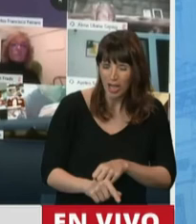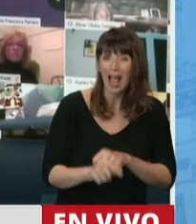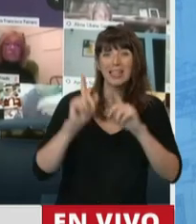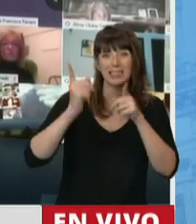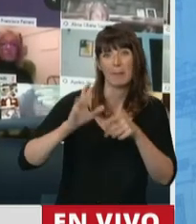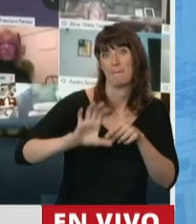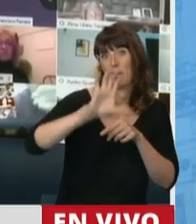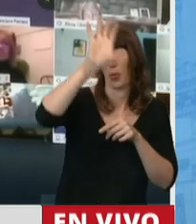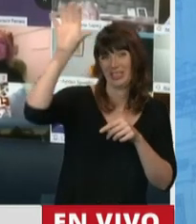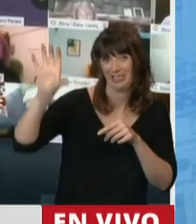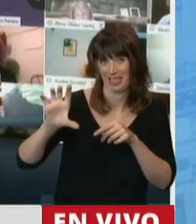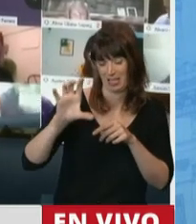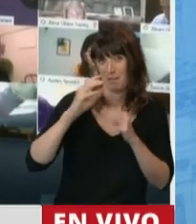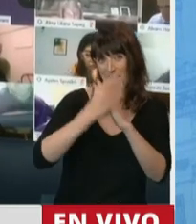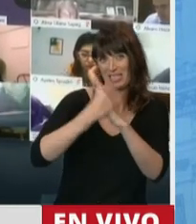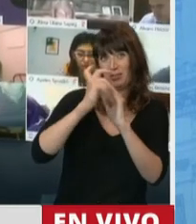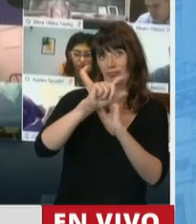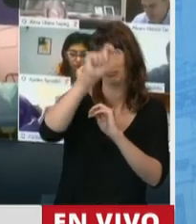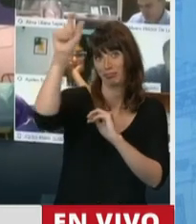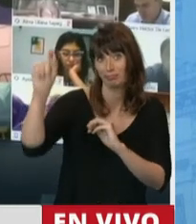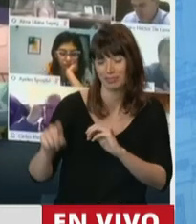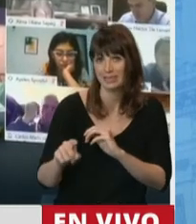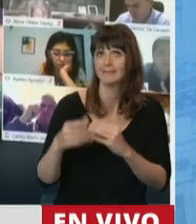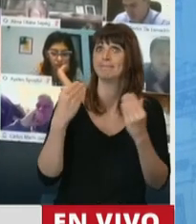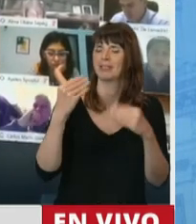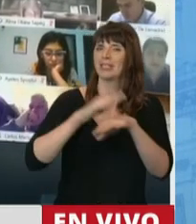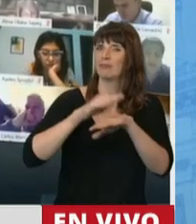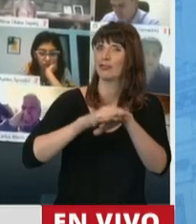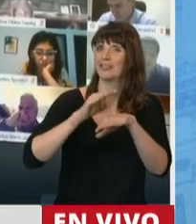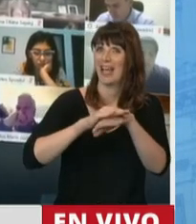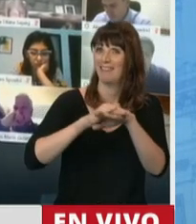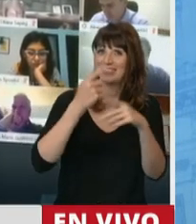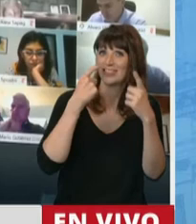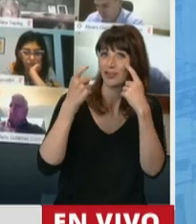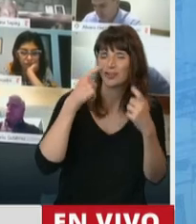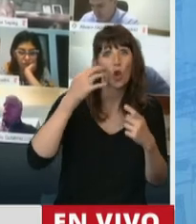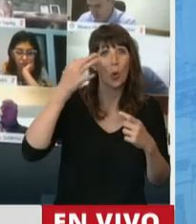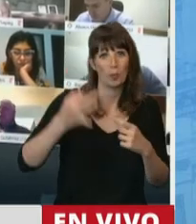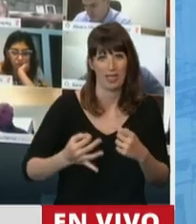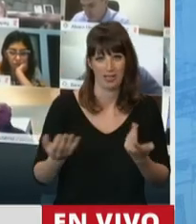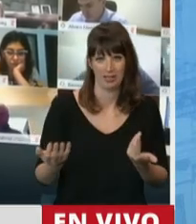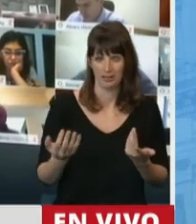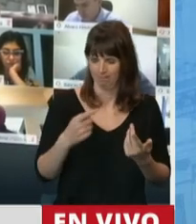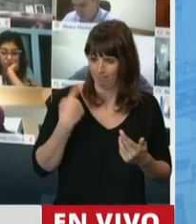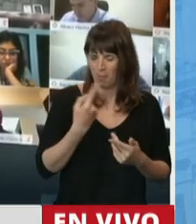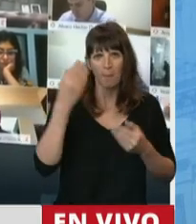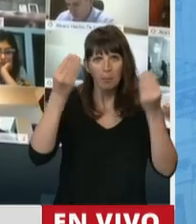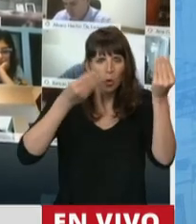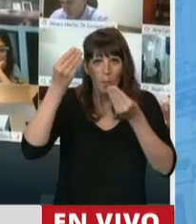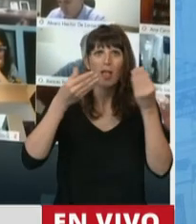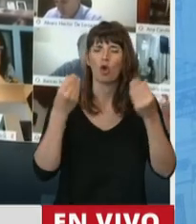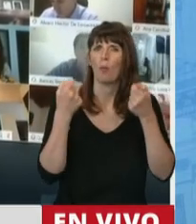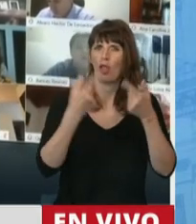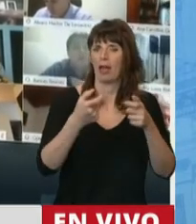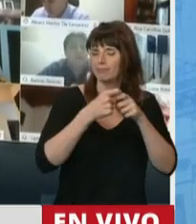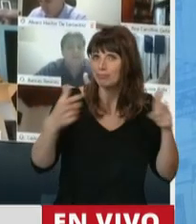provincia, en el sentido que no solamente uno está preocupado por la situación de cómo vamos a tener más empleos